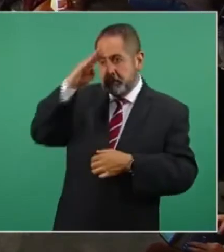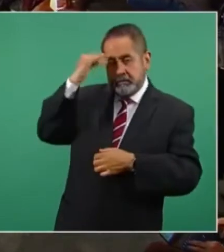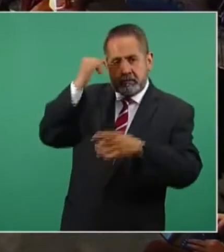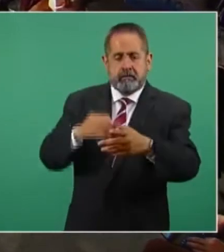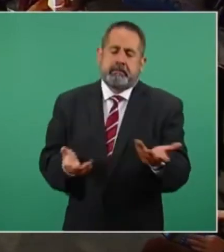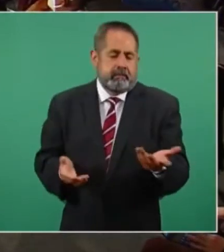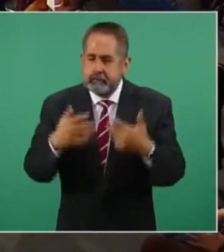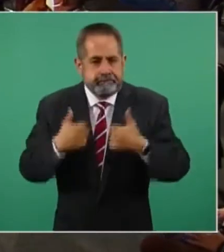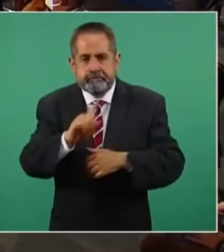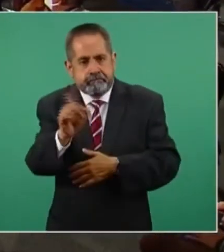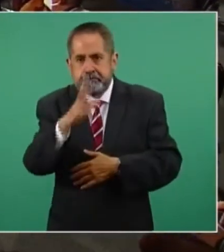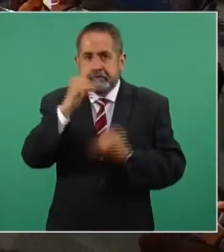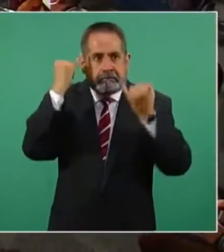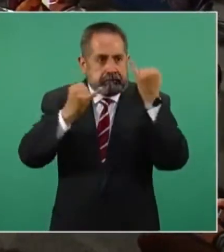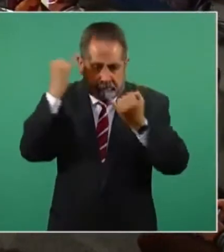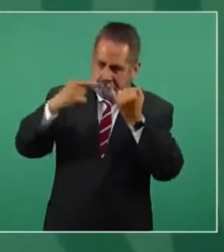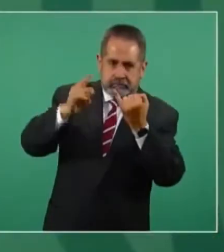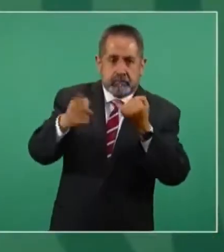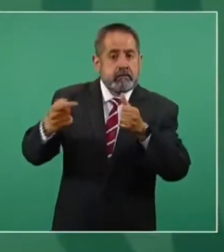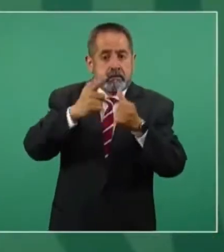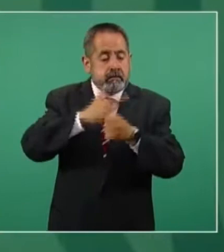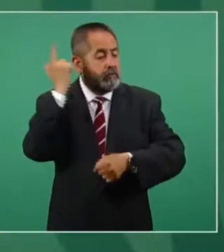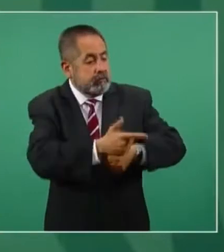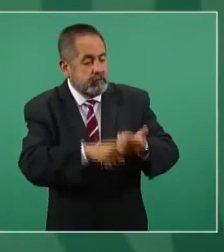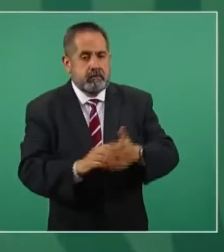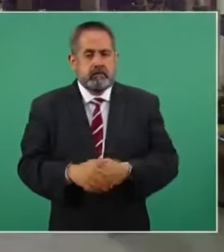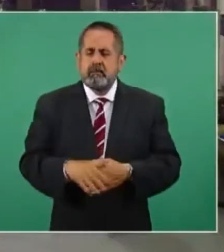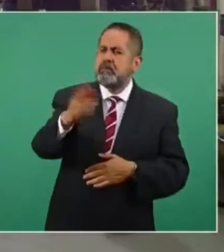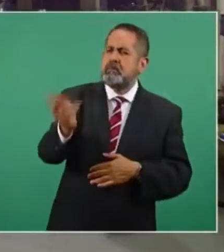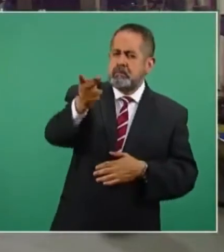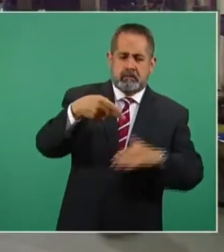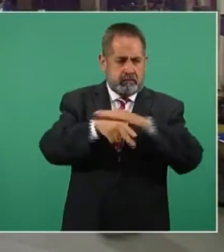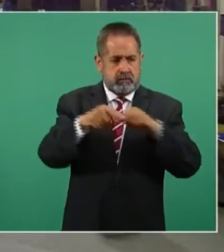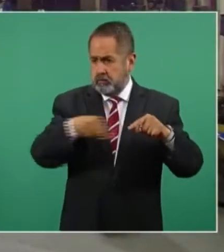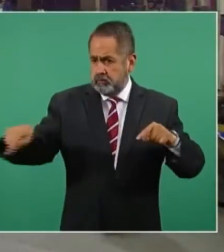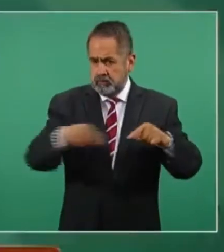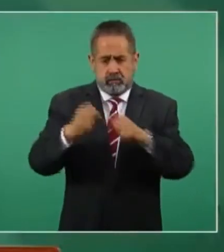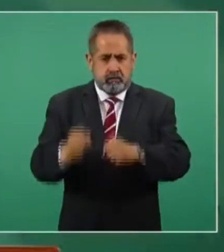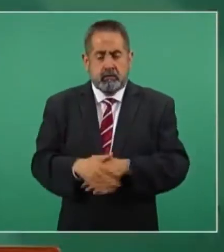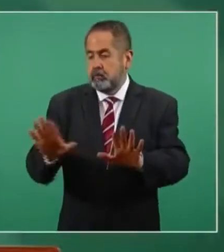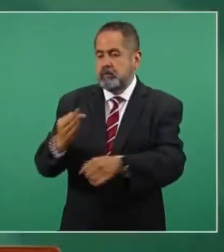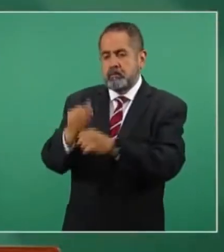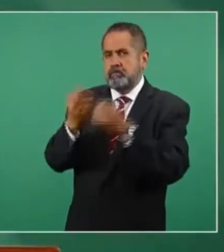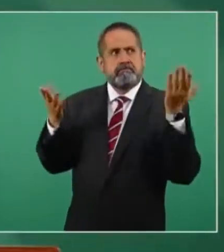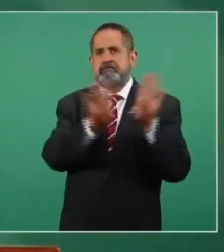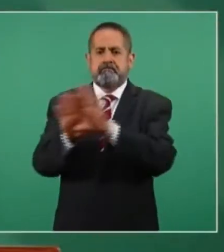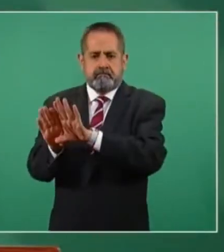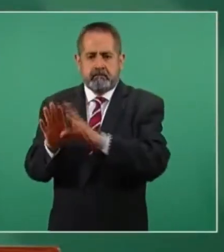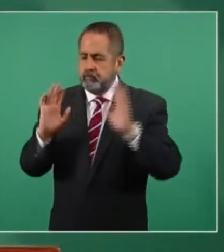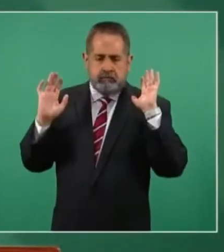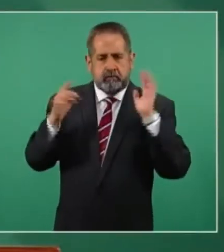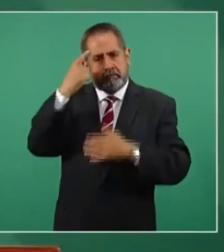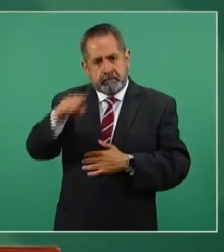Pues no podemos especular, ni una ni otra cosa, hasta que no se tenga el resultado del peritaje. ¿Es segura la línea del metro, jefe de gobierno? En este momento está cerrada la línea del metro. Precisamente para